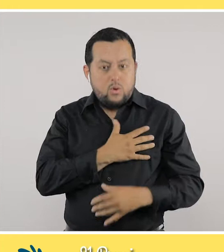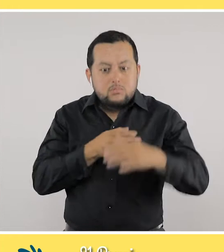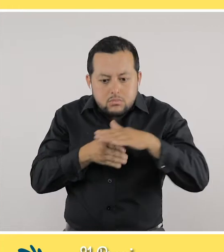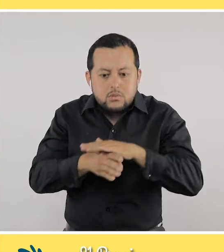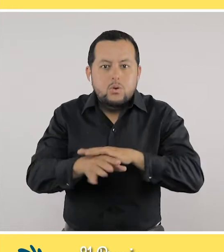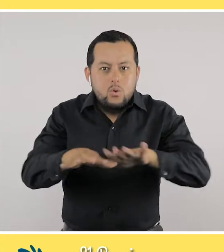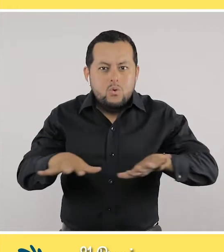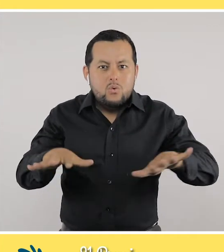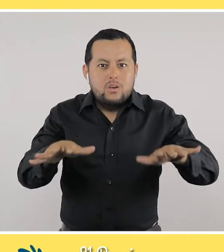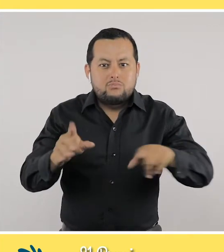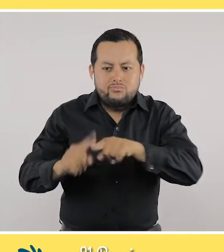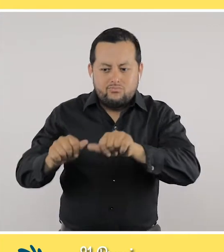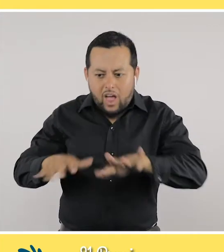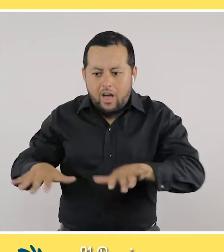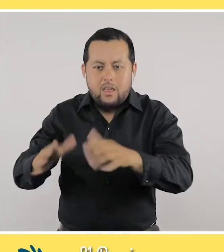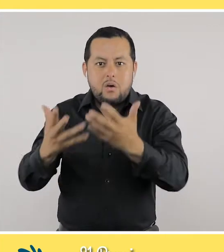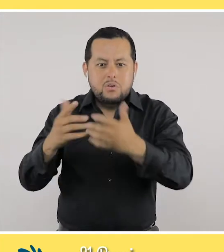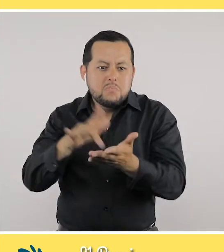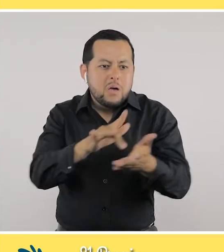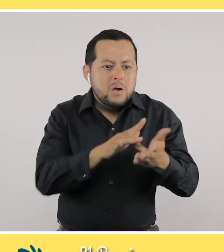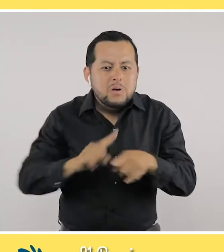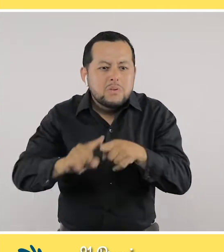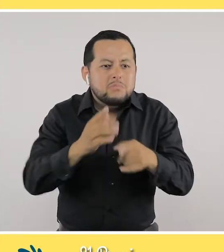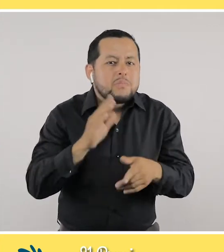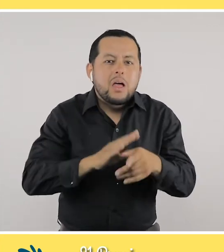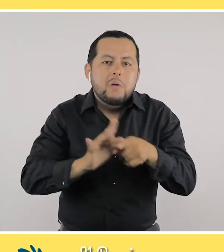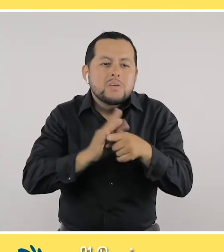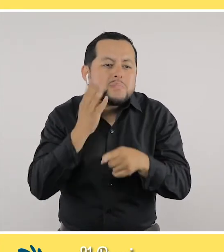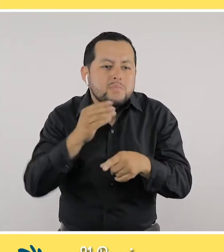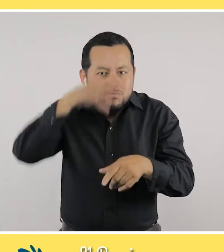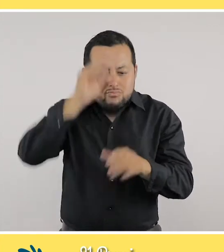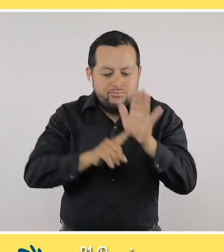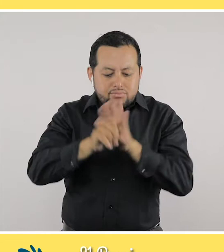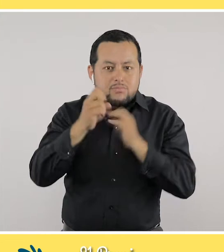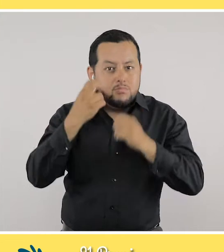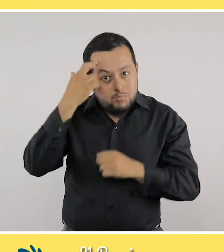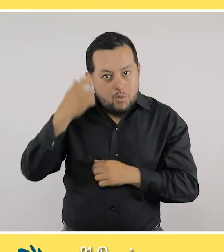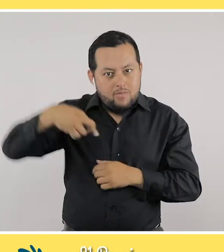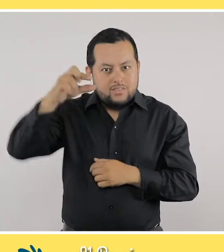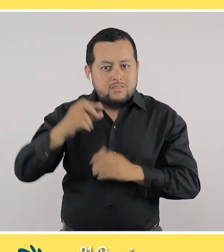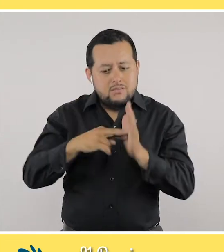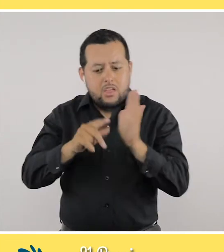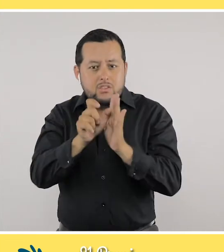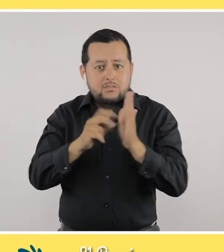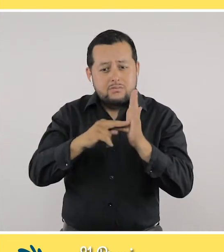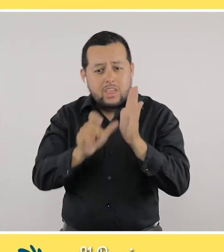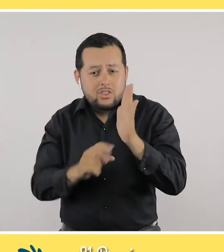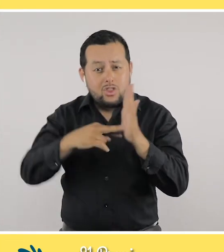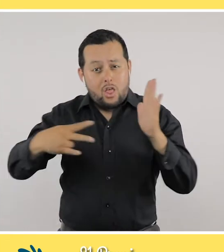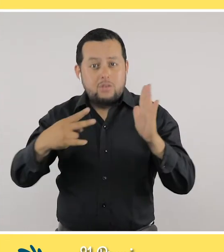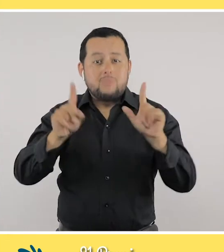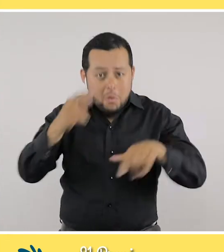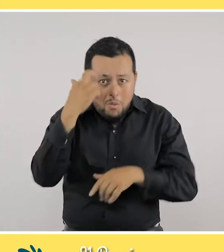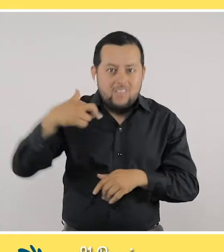oportunidades de acceder, como les digo, a áreas diferentes de la compañía, a un desarrollo profesional, no solo técnico, tecnológico,